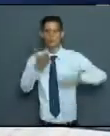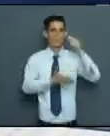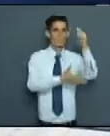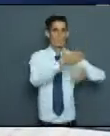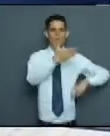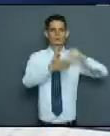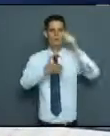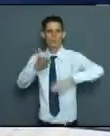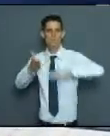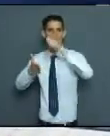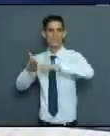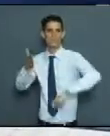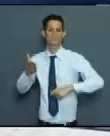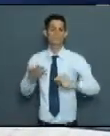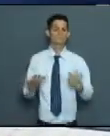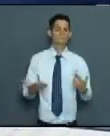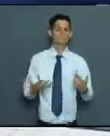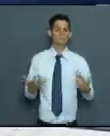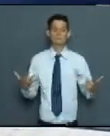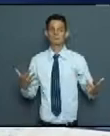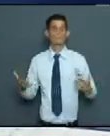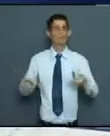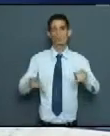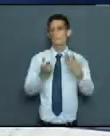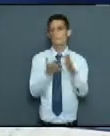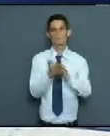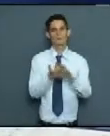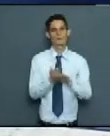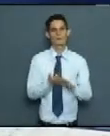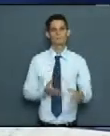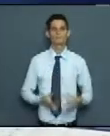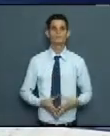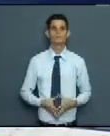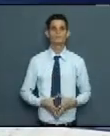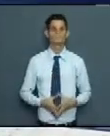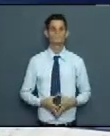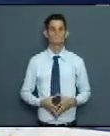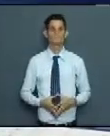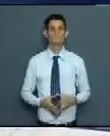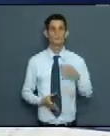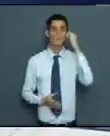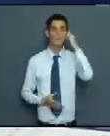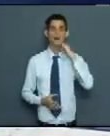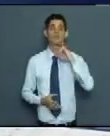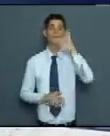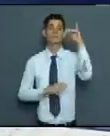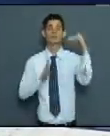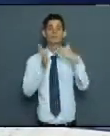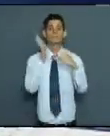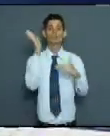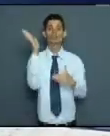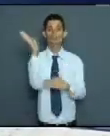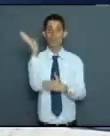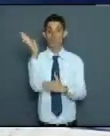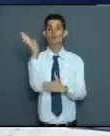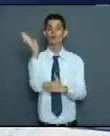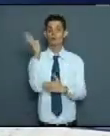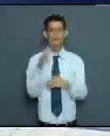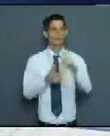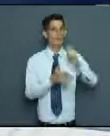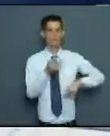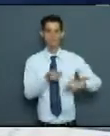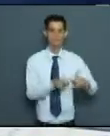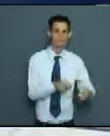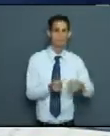decreto para acá, del 29 de febrero, con más de 6 millones de pesos de ingresos para